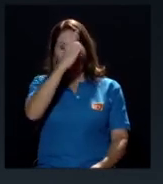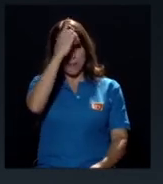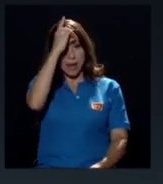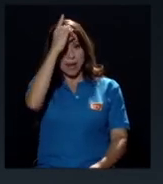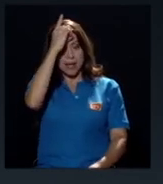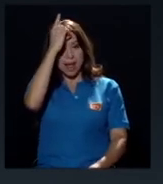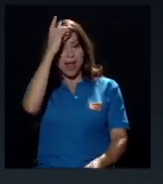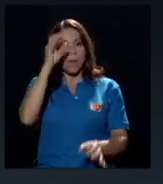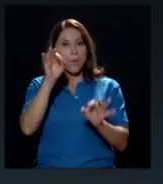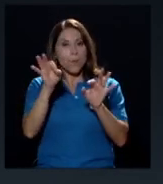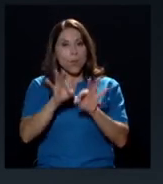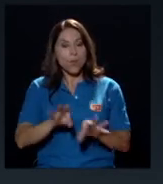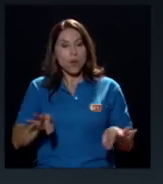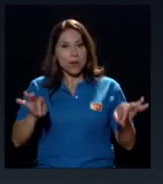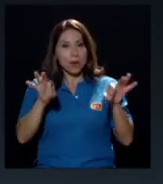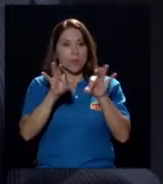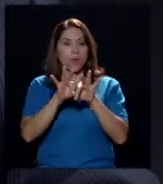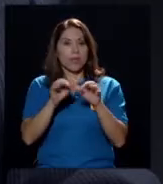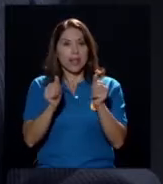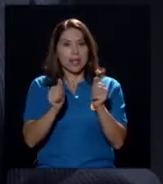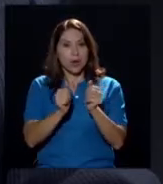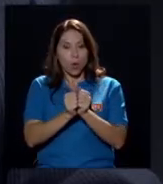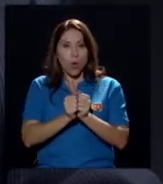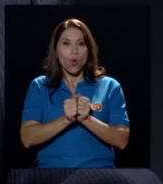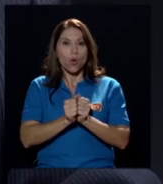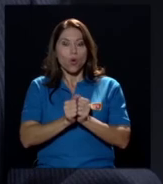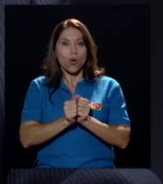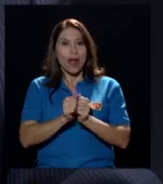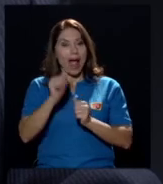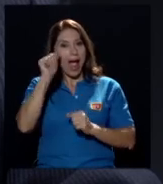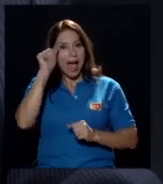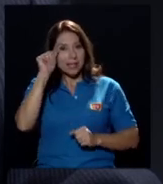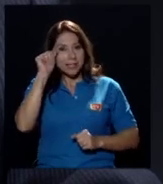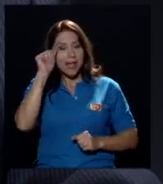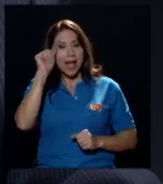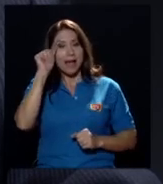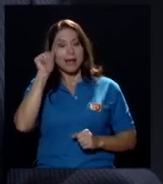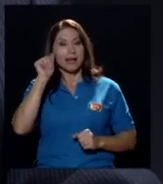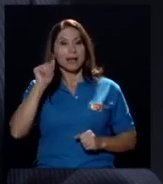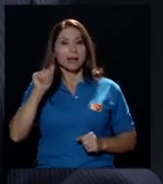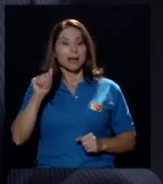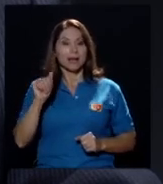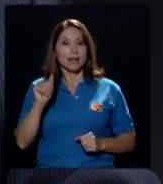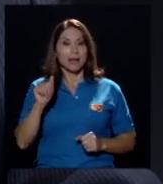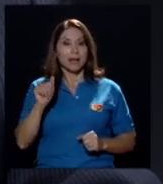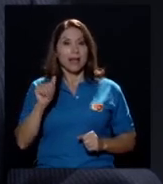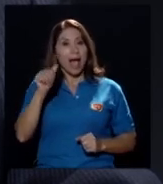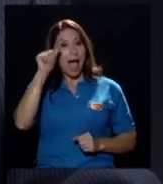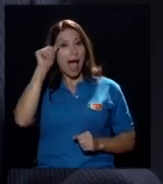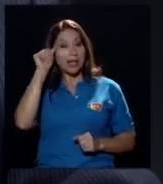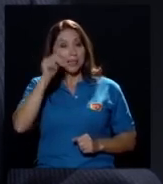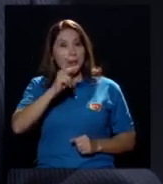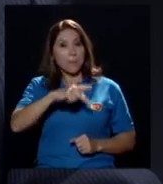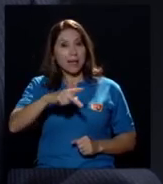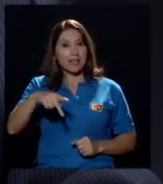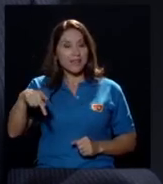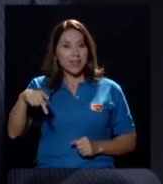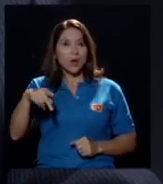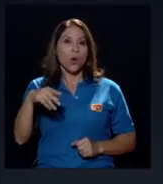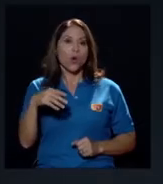importante con Asia, Asia Pacífico donde